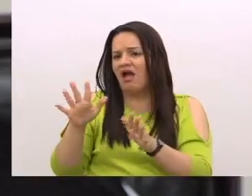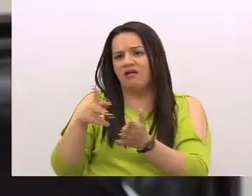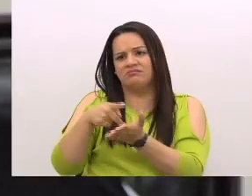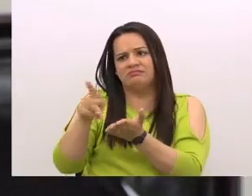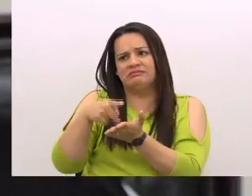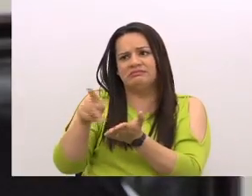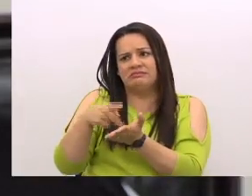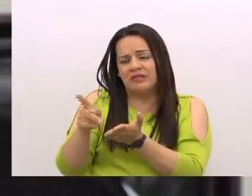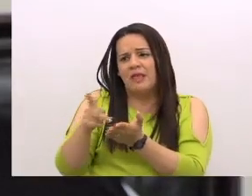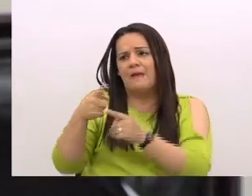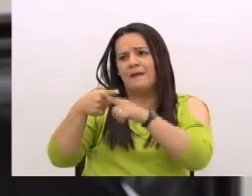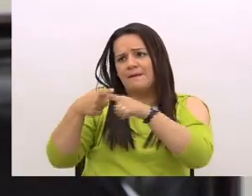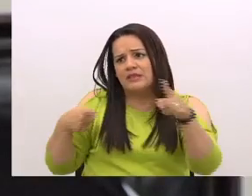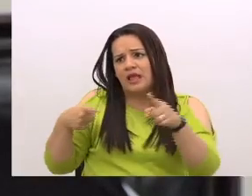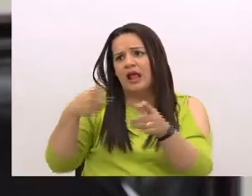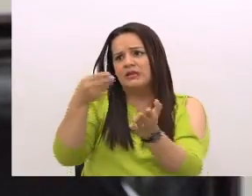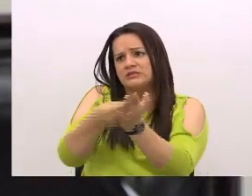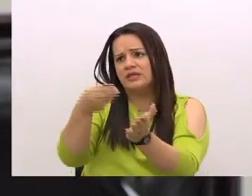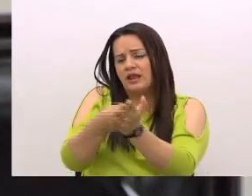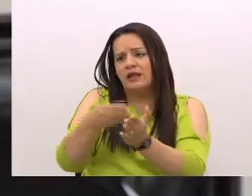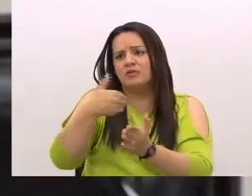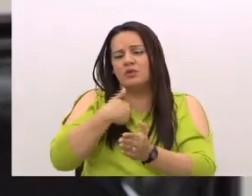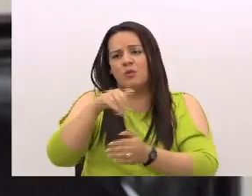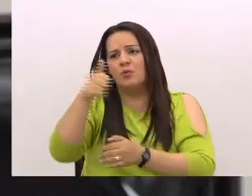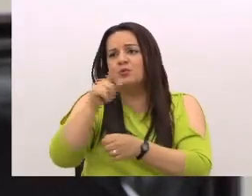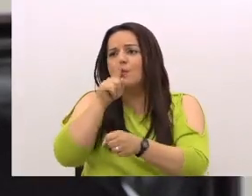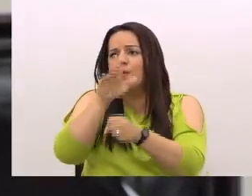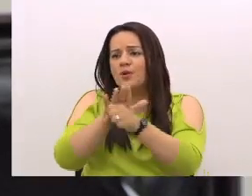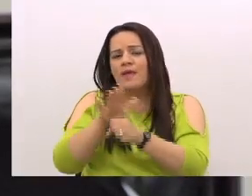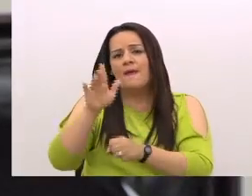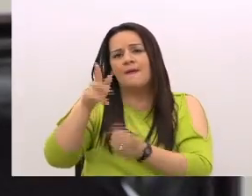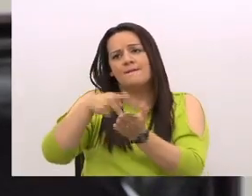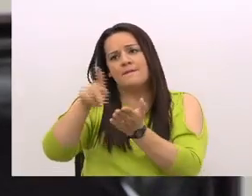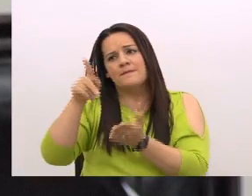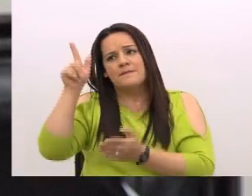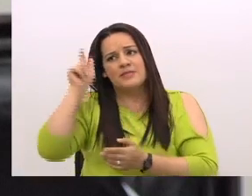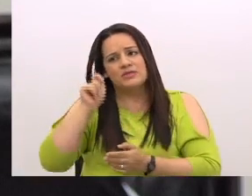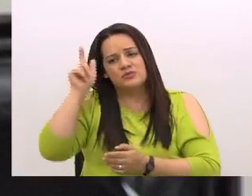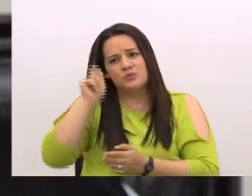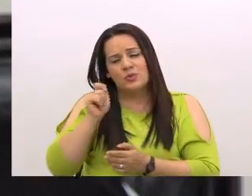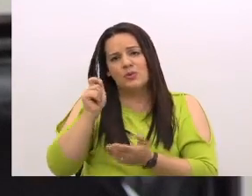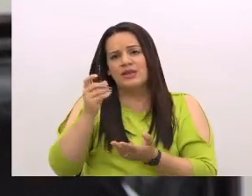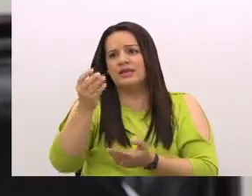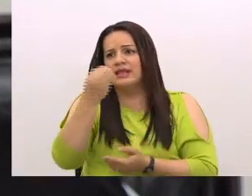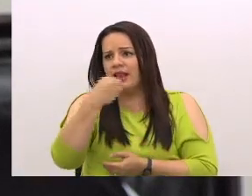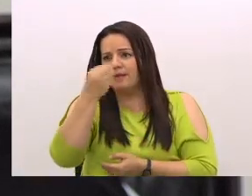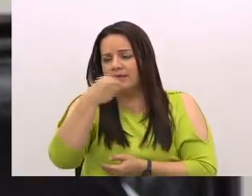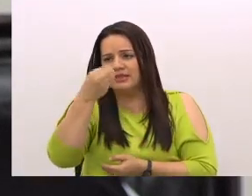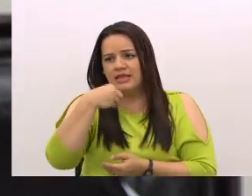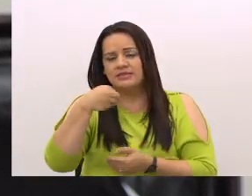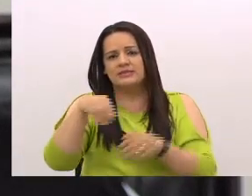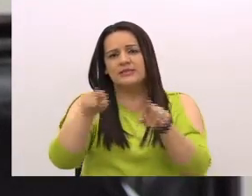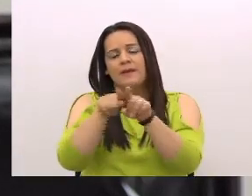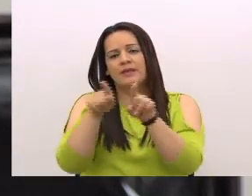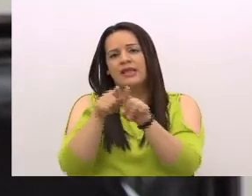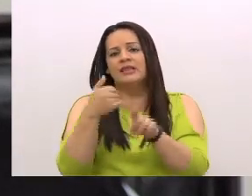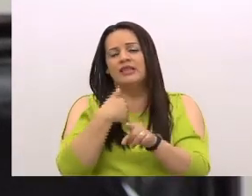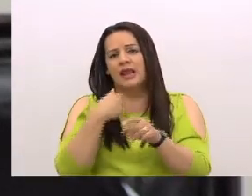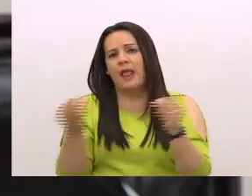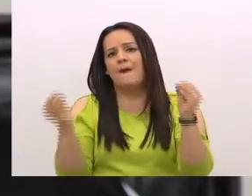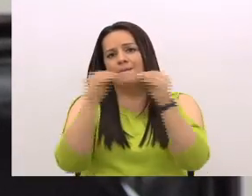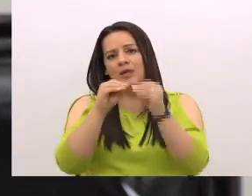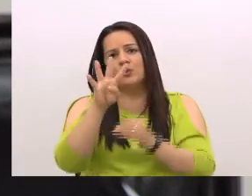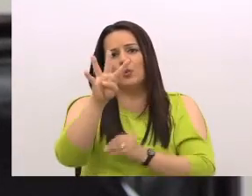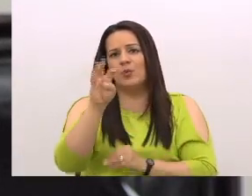otros compromisos adicionales como pensiones alimenticias y otras cosas y que tienen a más de un 40%